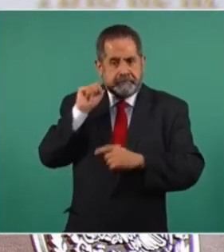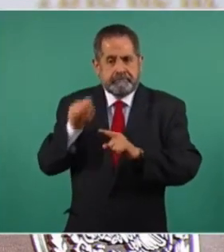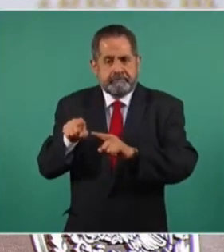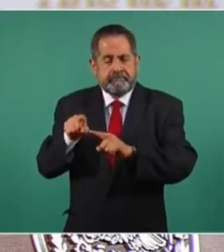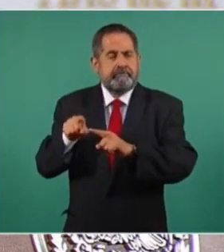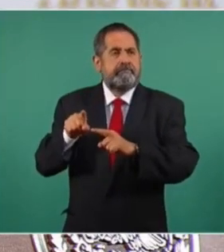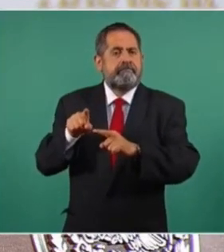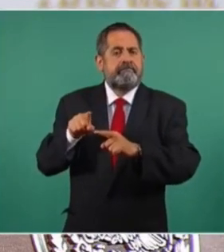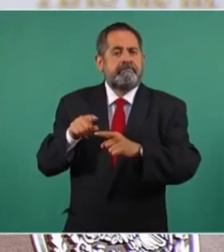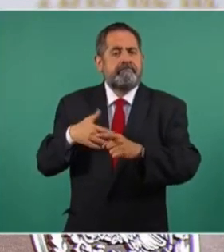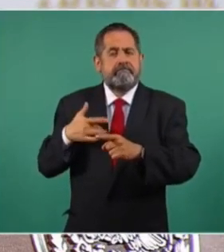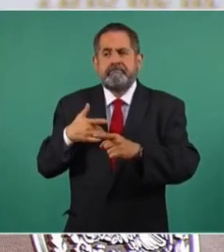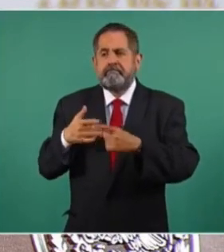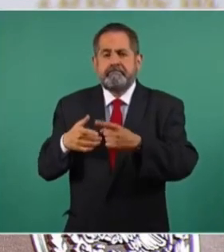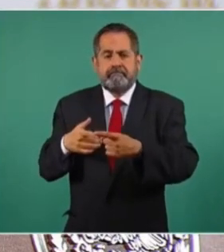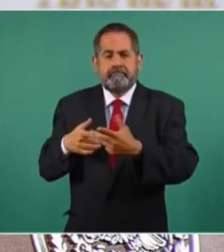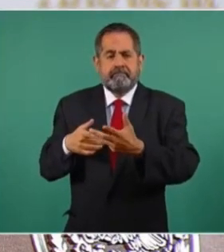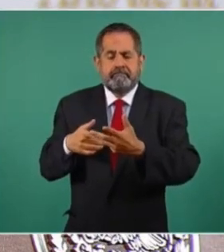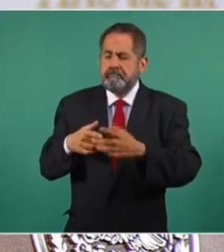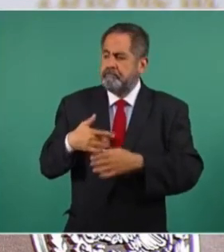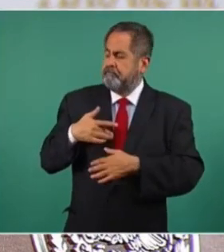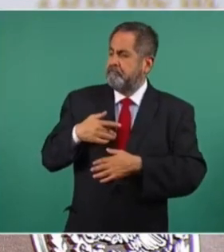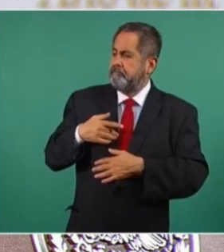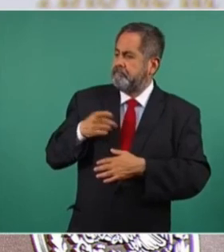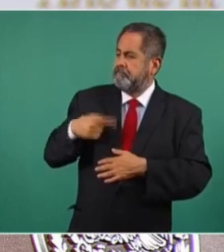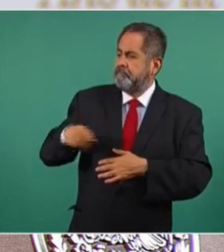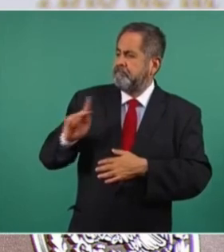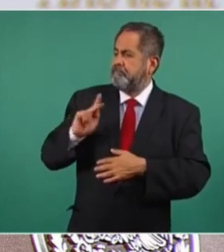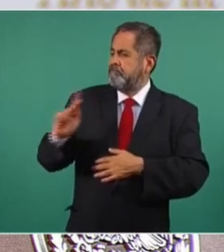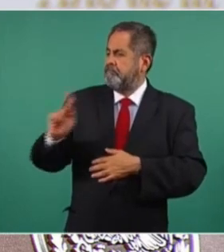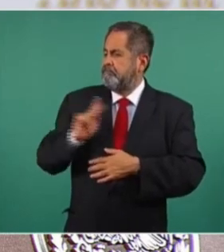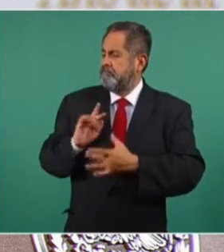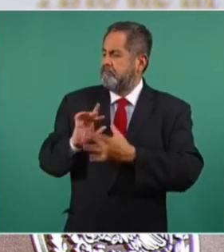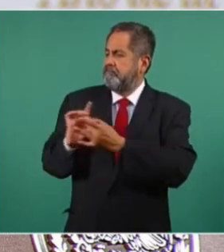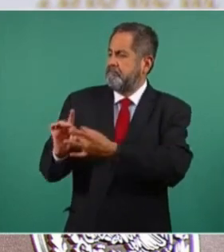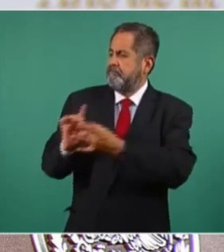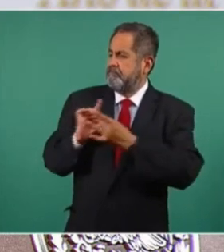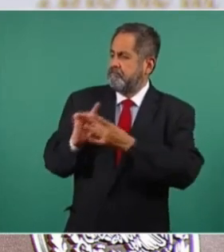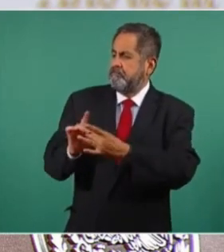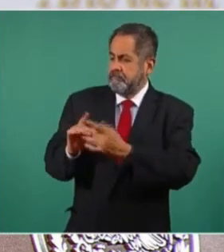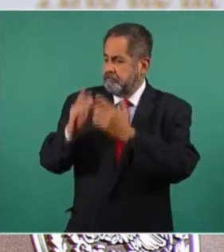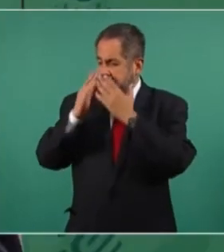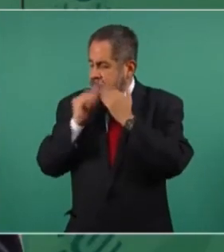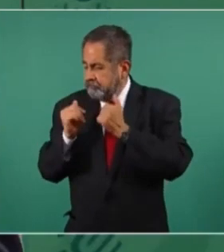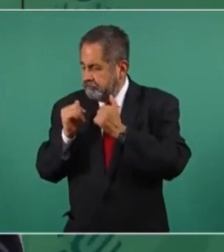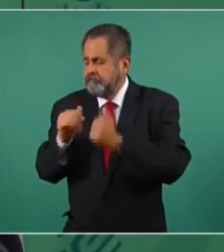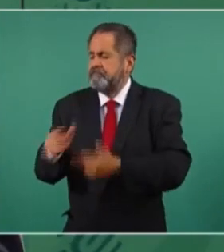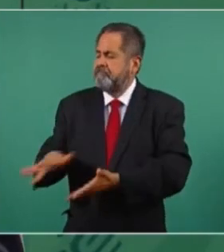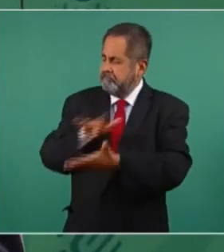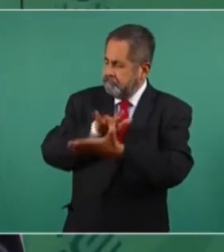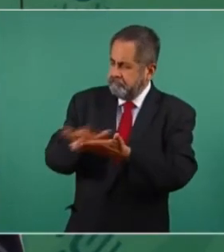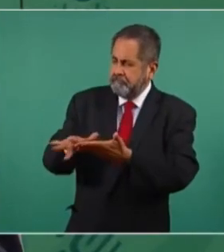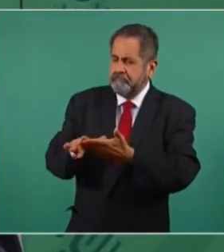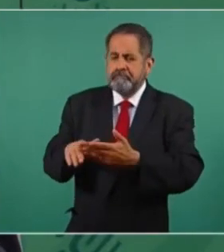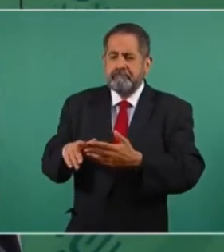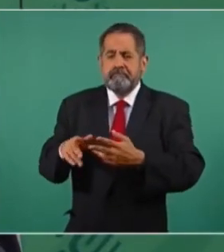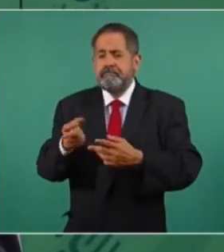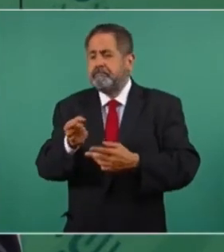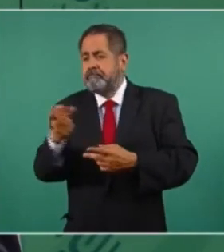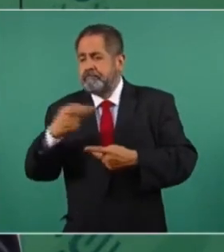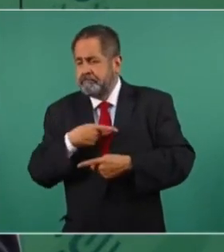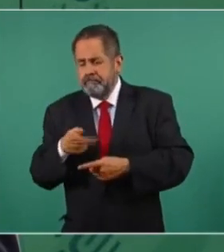voltear a ver a los desposeídos, a los necesitados, a los marginados,